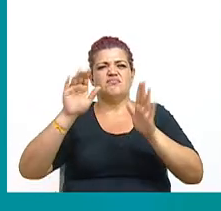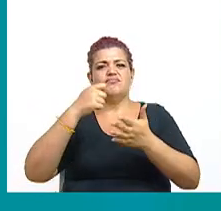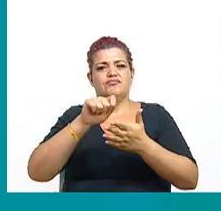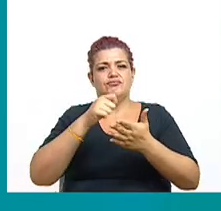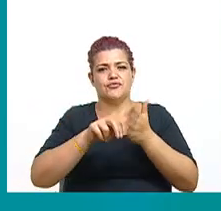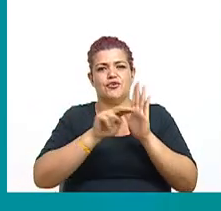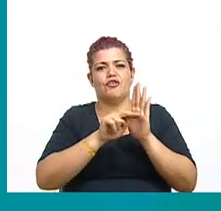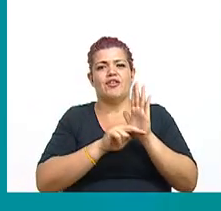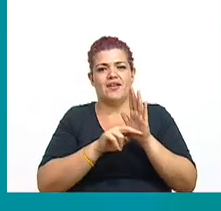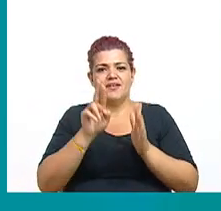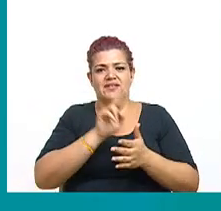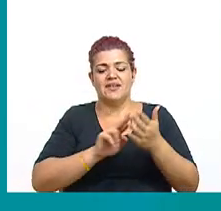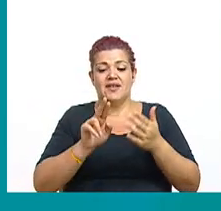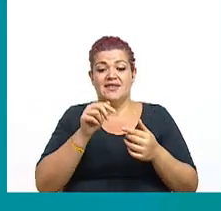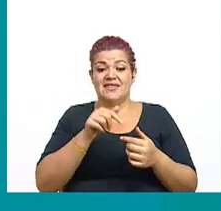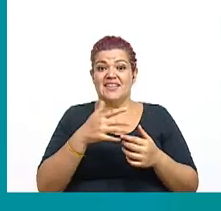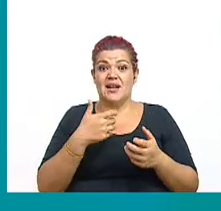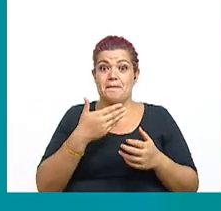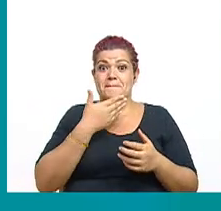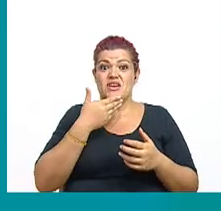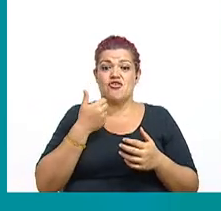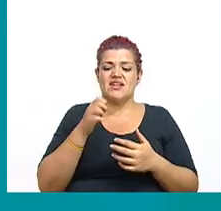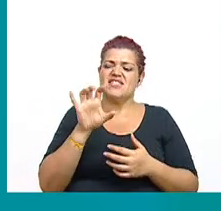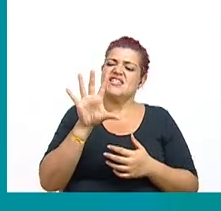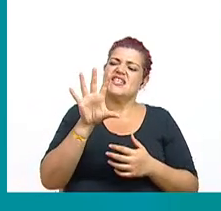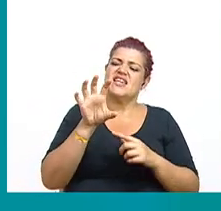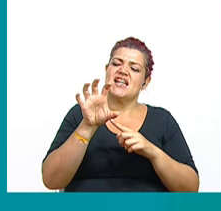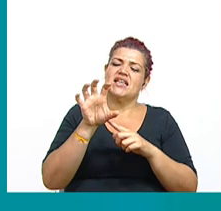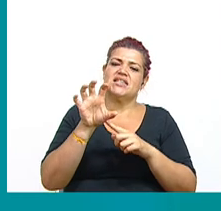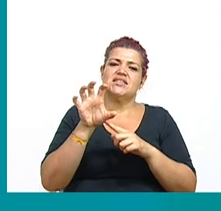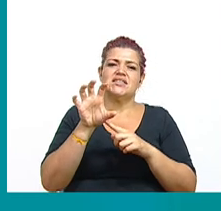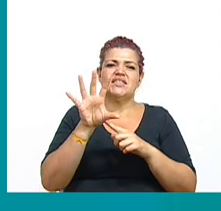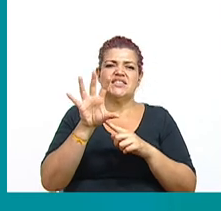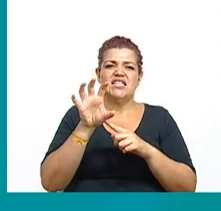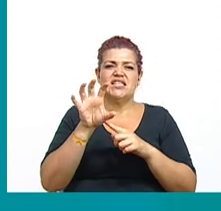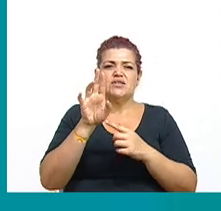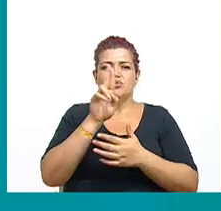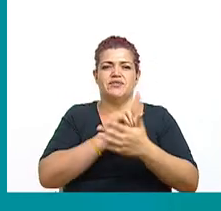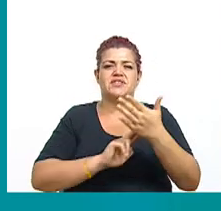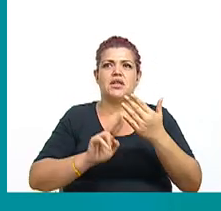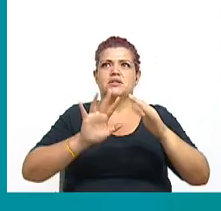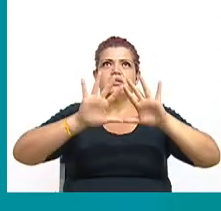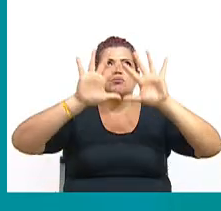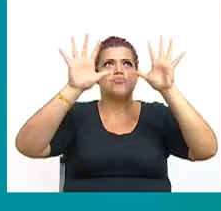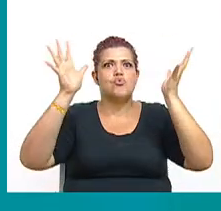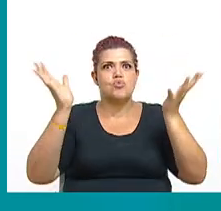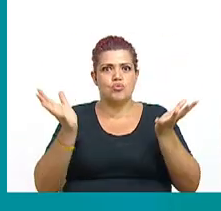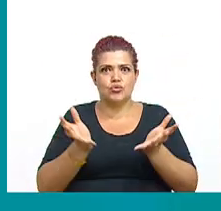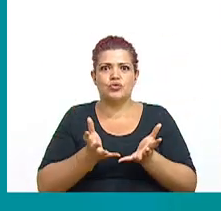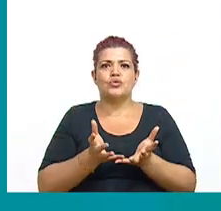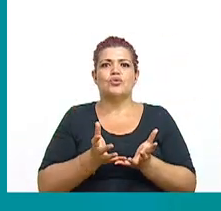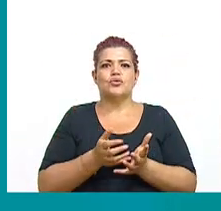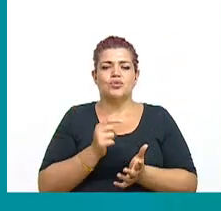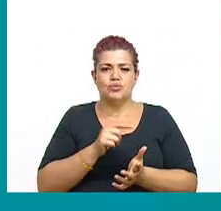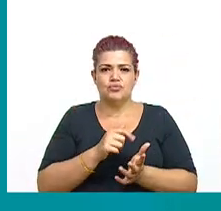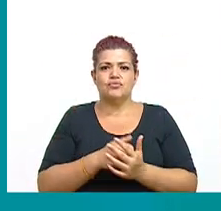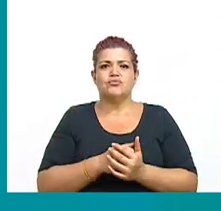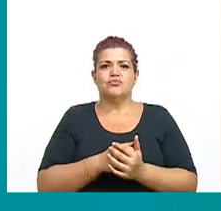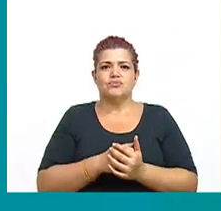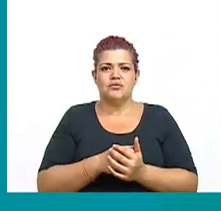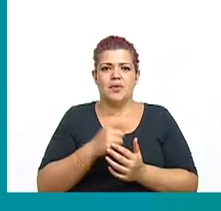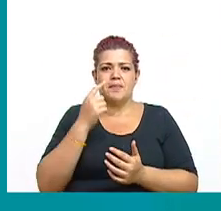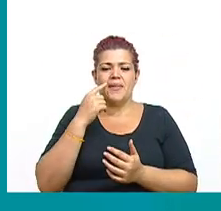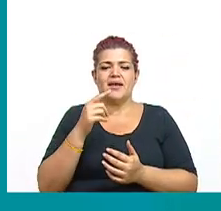además entre las mejores 500 universidades del mundo. La respuesta correcta entonces es la